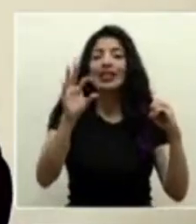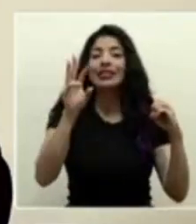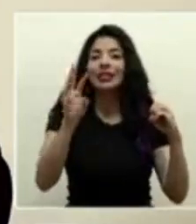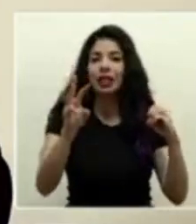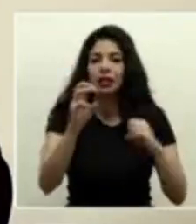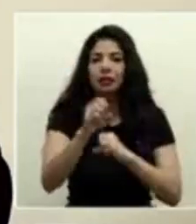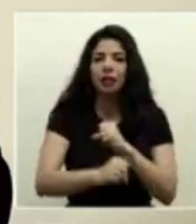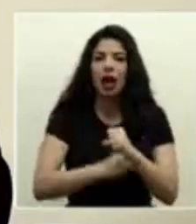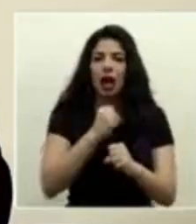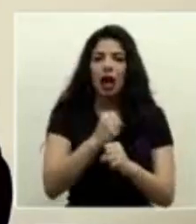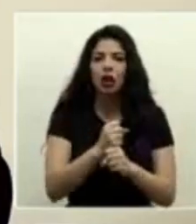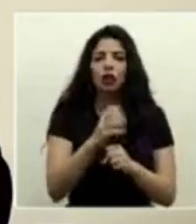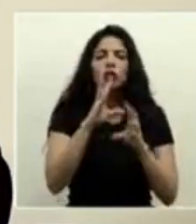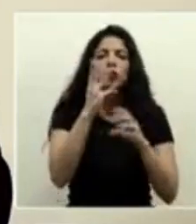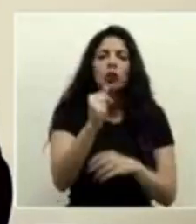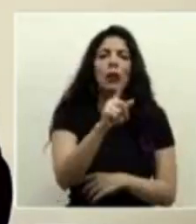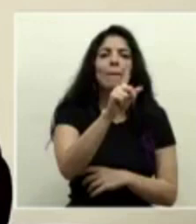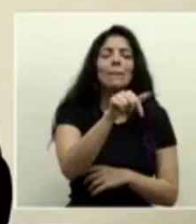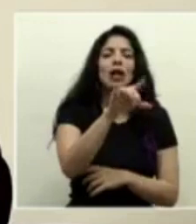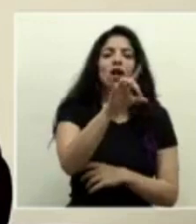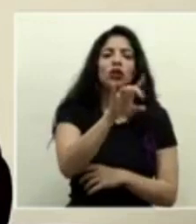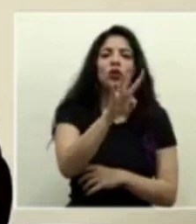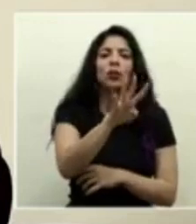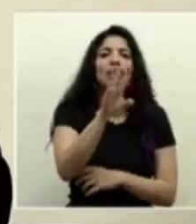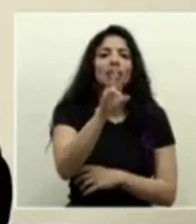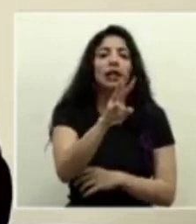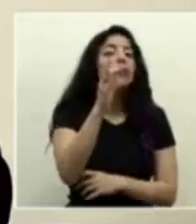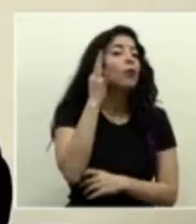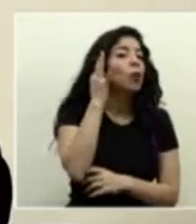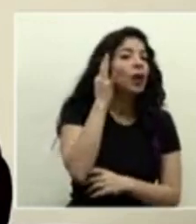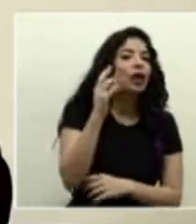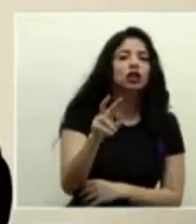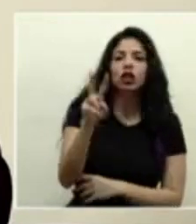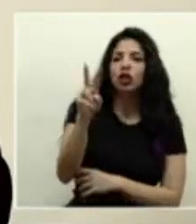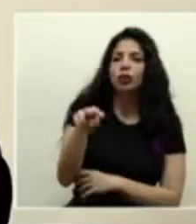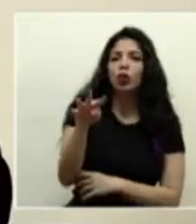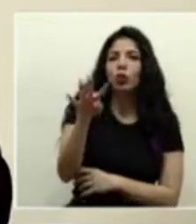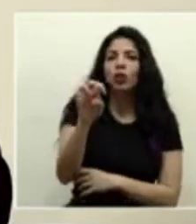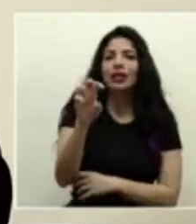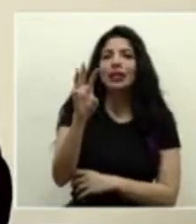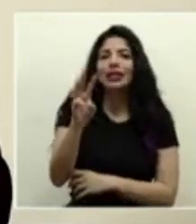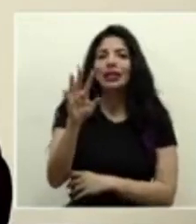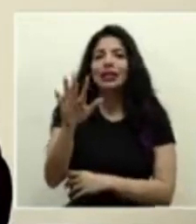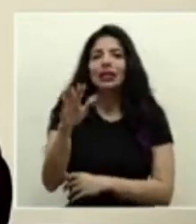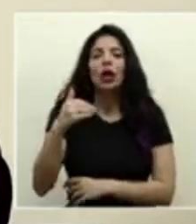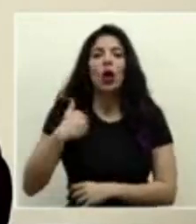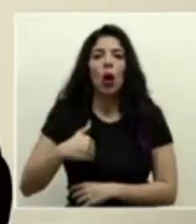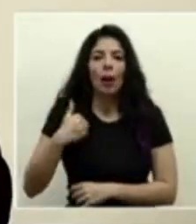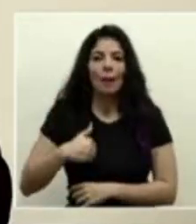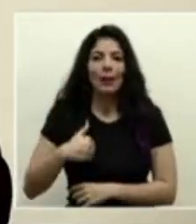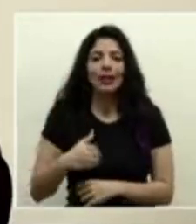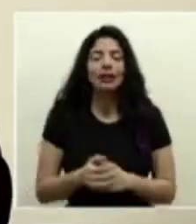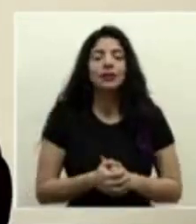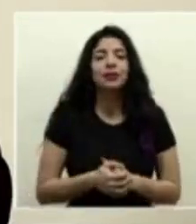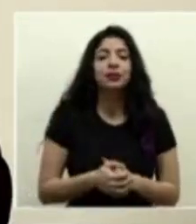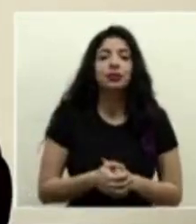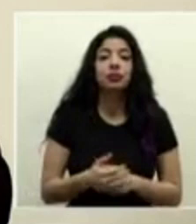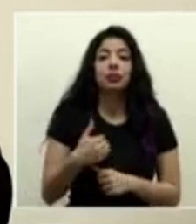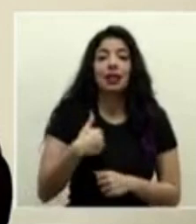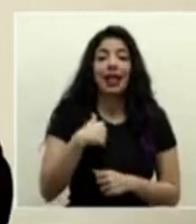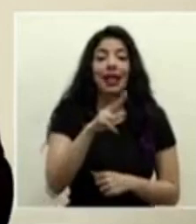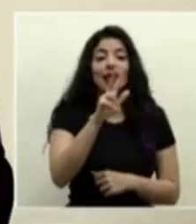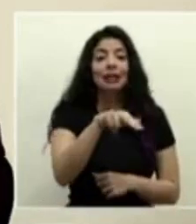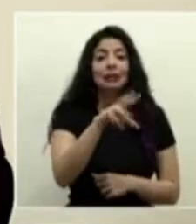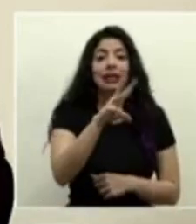años. Son 1.846 mujeres y 2.465 hombres, teniendo 3